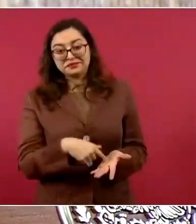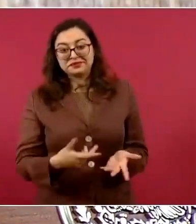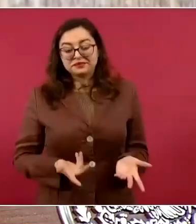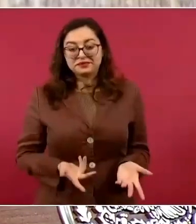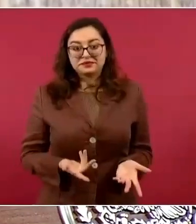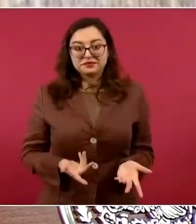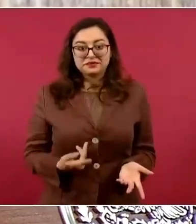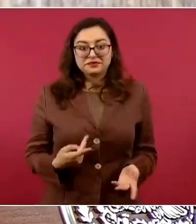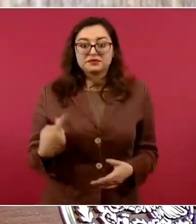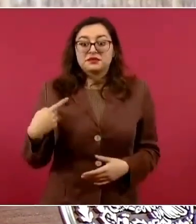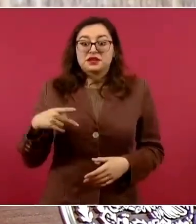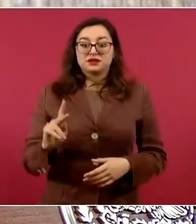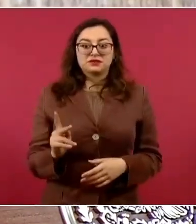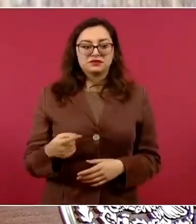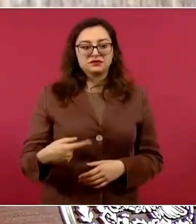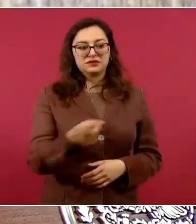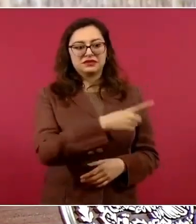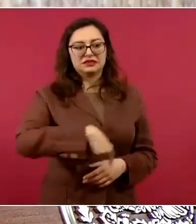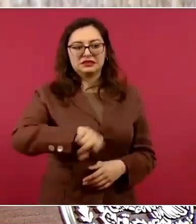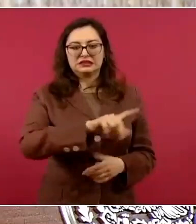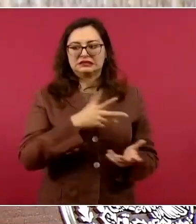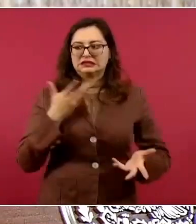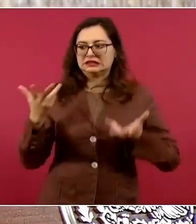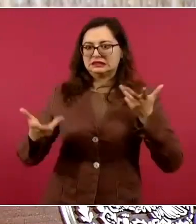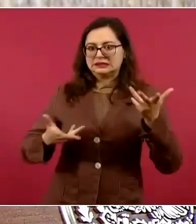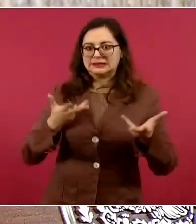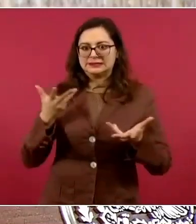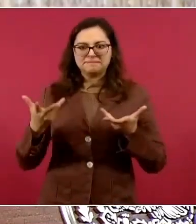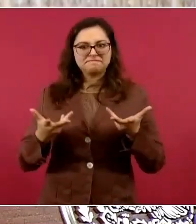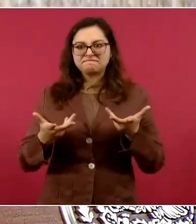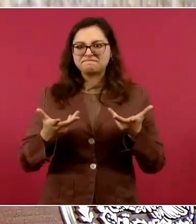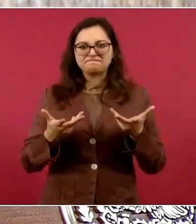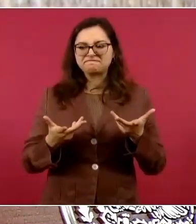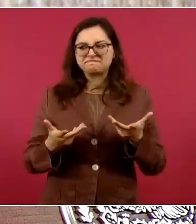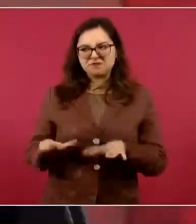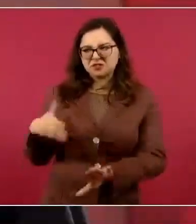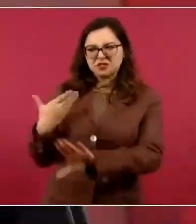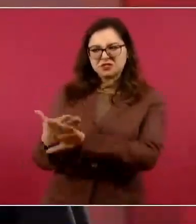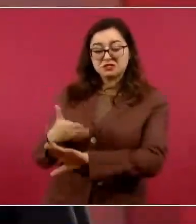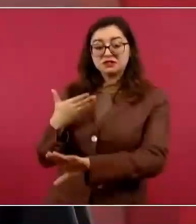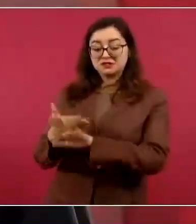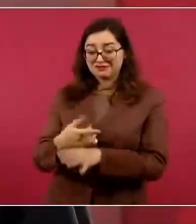con lo mismo, atacando con mucho dinero.